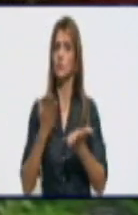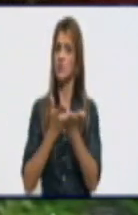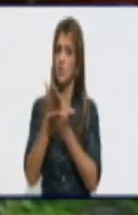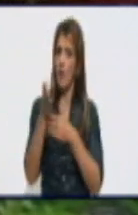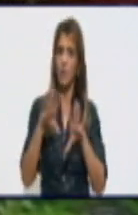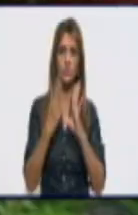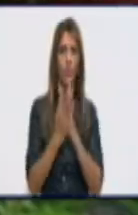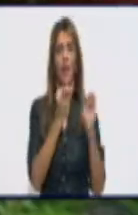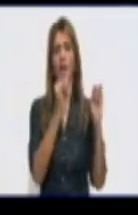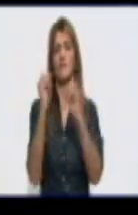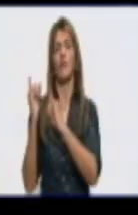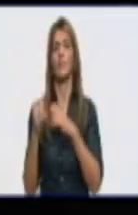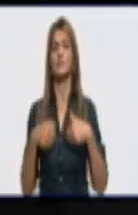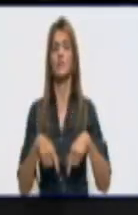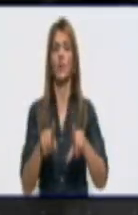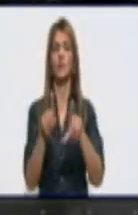informativo.